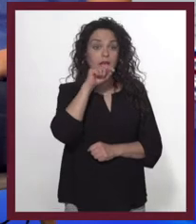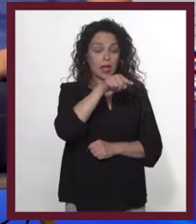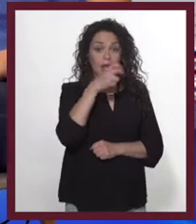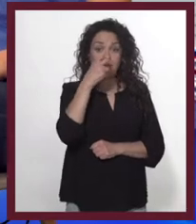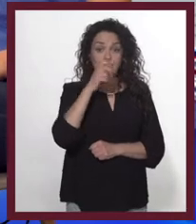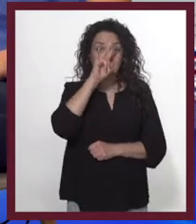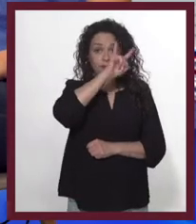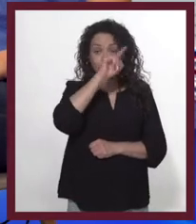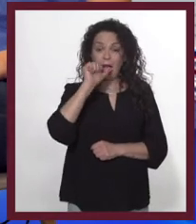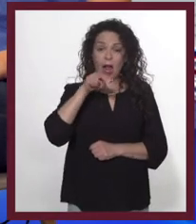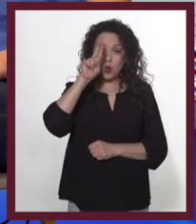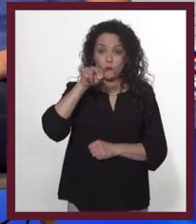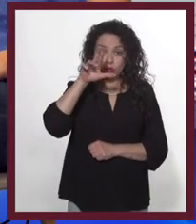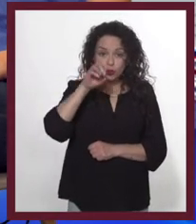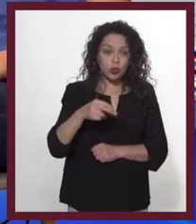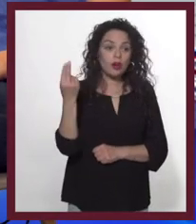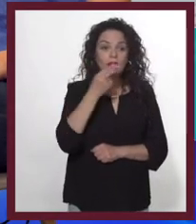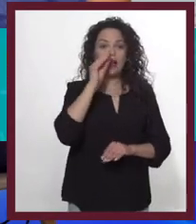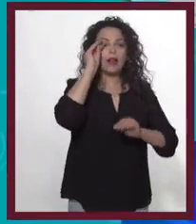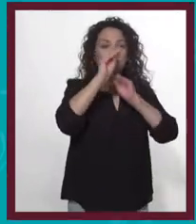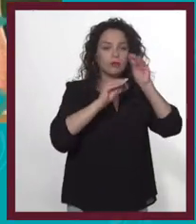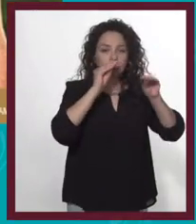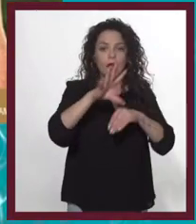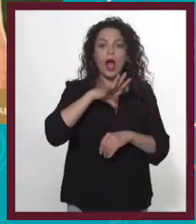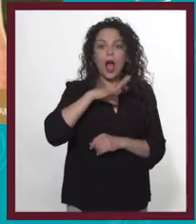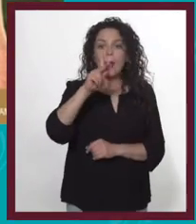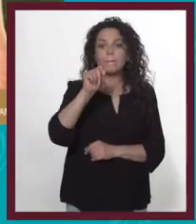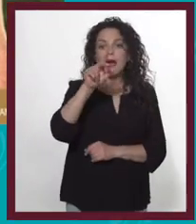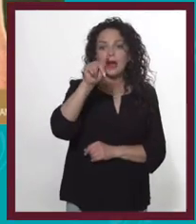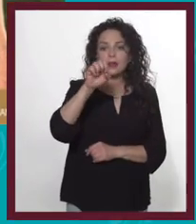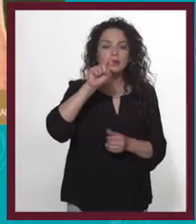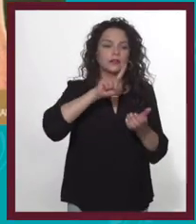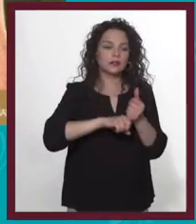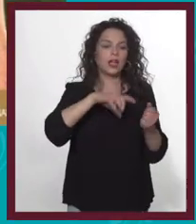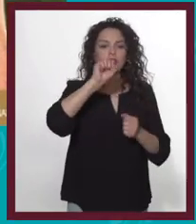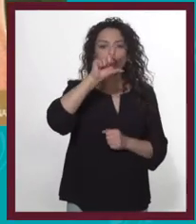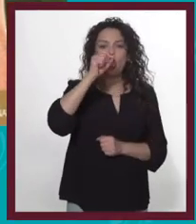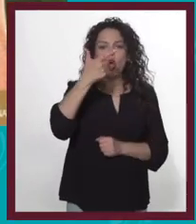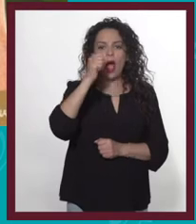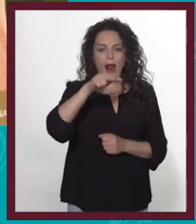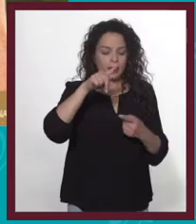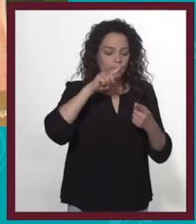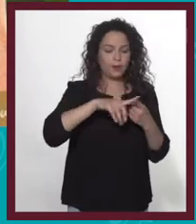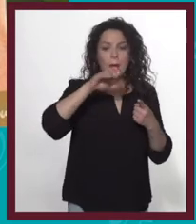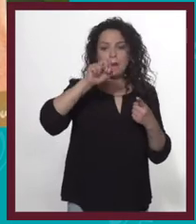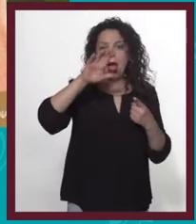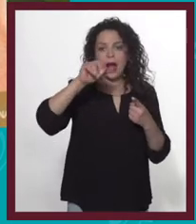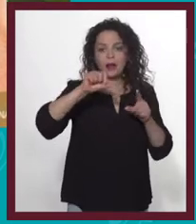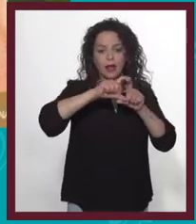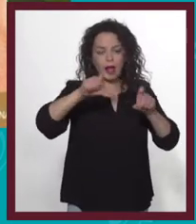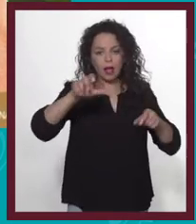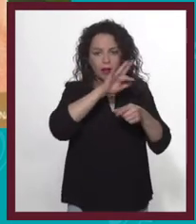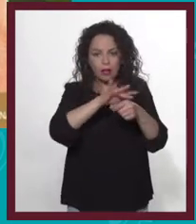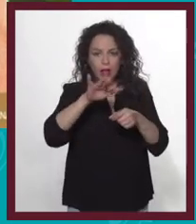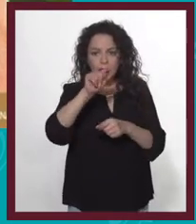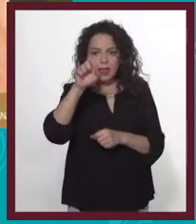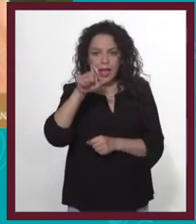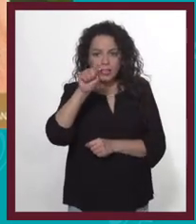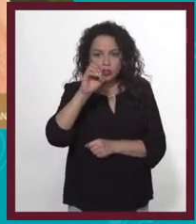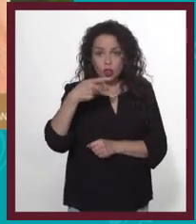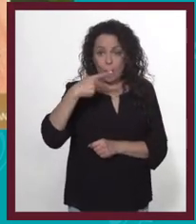publicitarios tienen sus partes. Algunas veces tienen una imagen, un eslogan, una marca y textos,